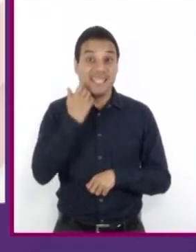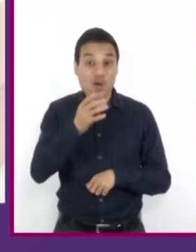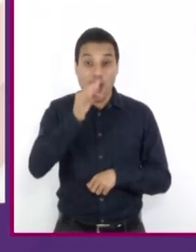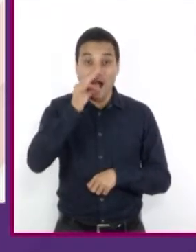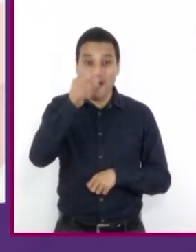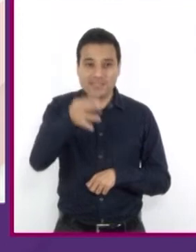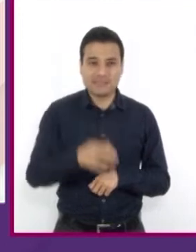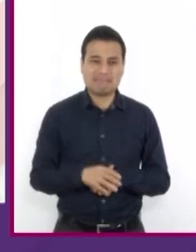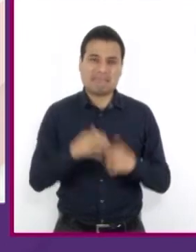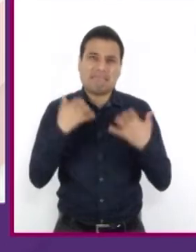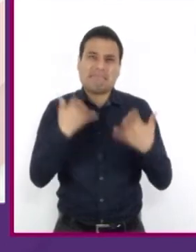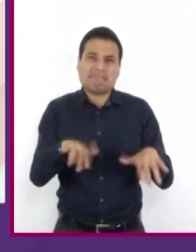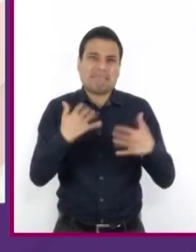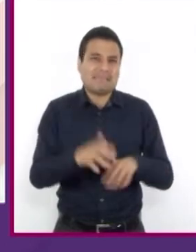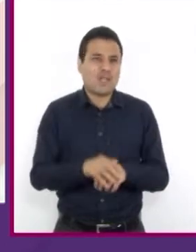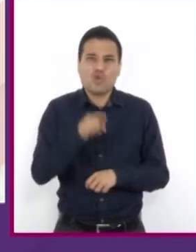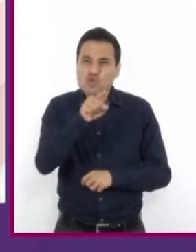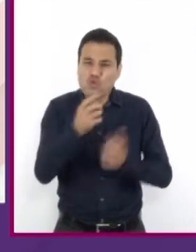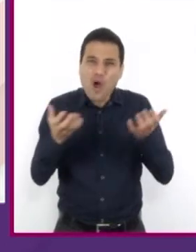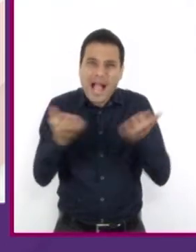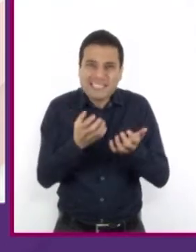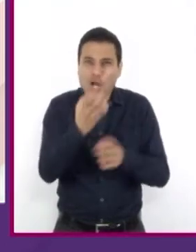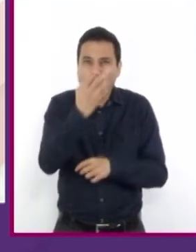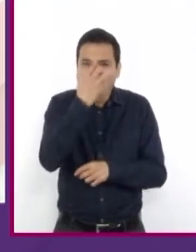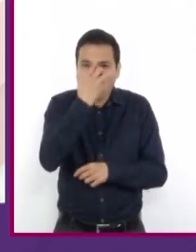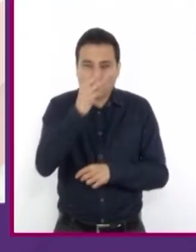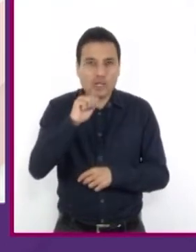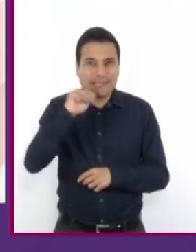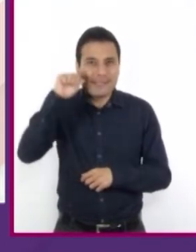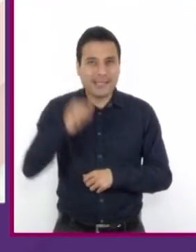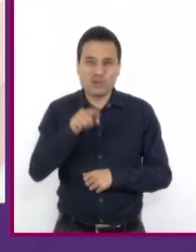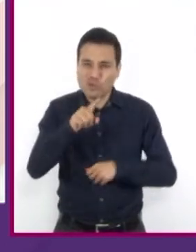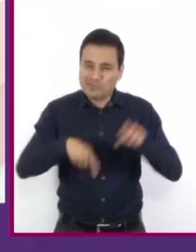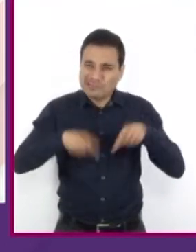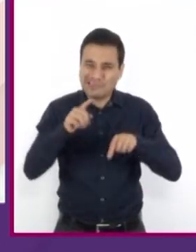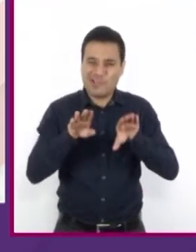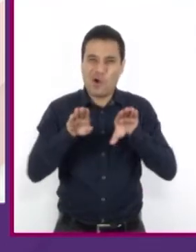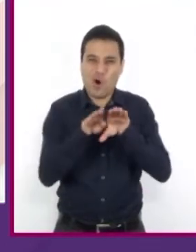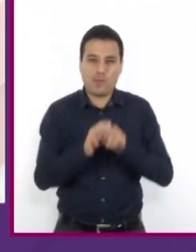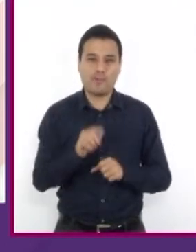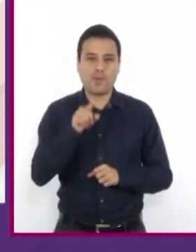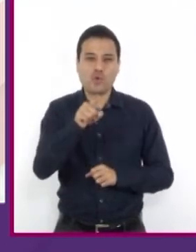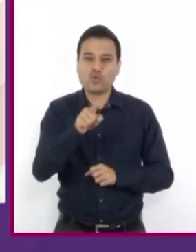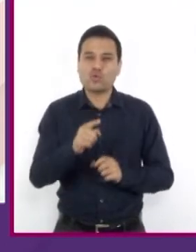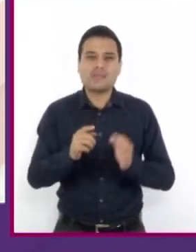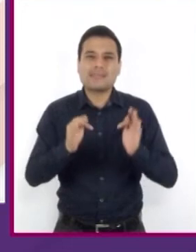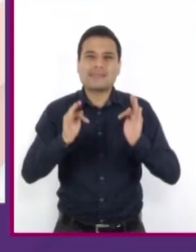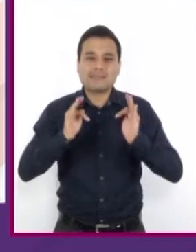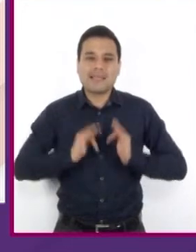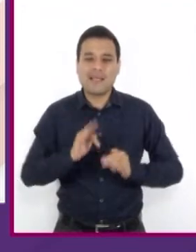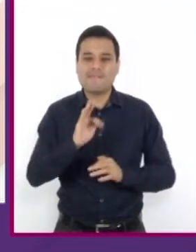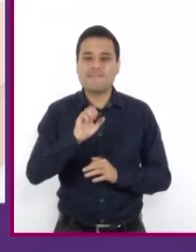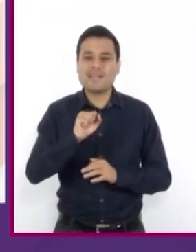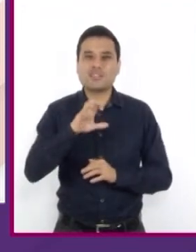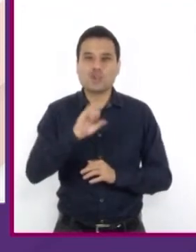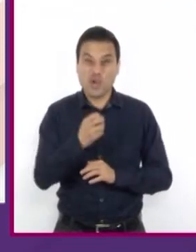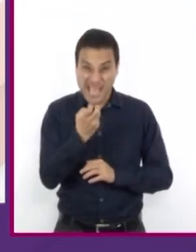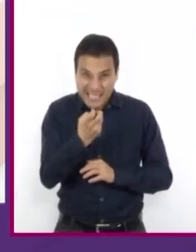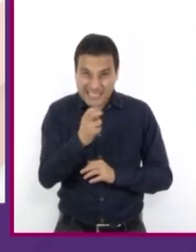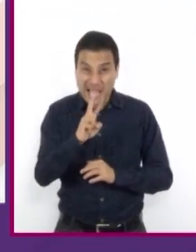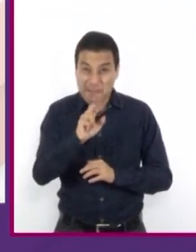que lamento que hayas hecho el oso ayer, mientras estabas en el partido, pero tú fresco, que esa vaina se olvidará pronto.